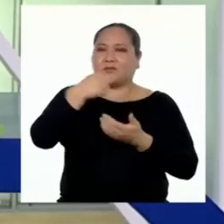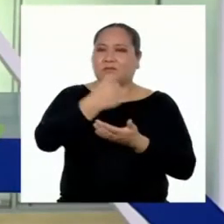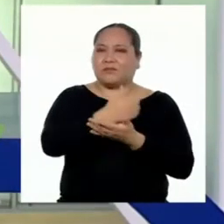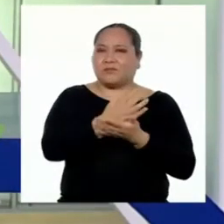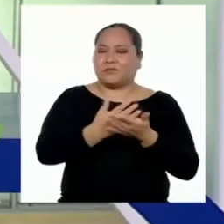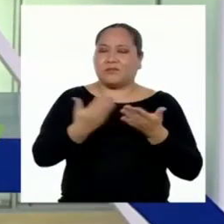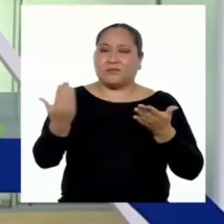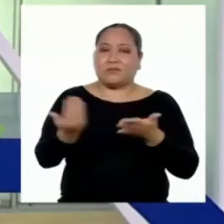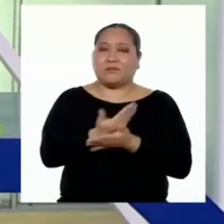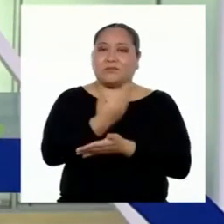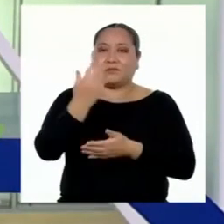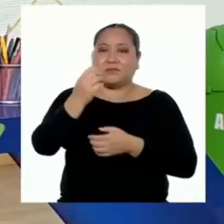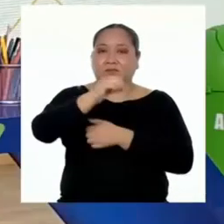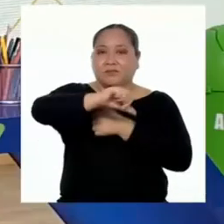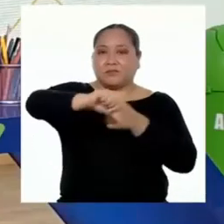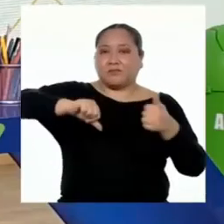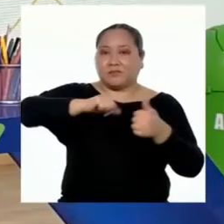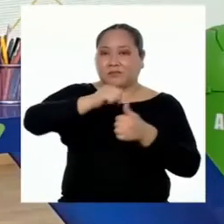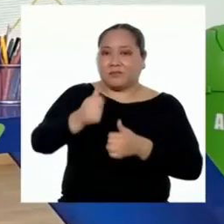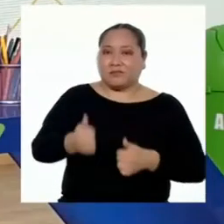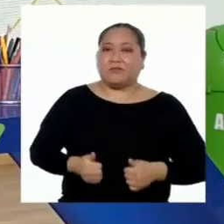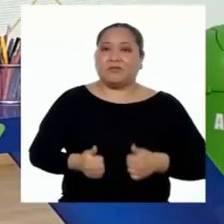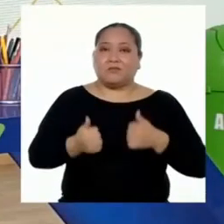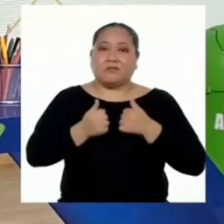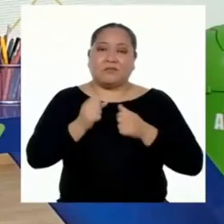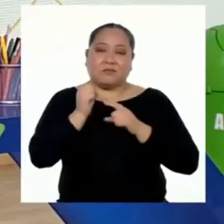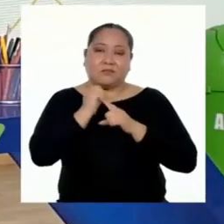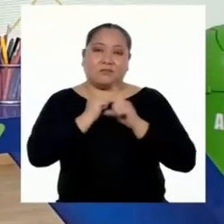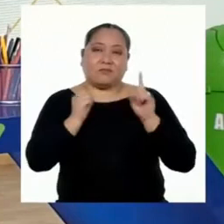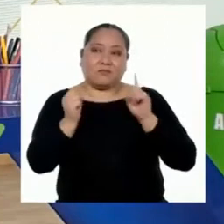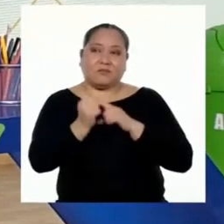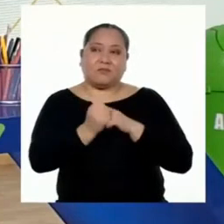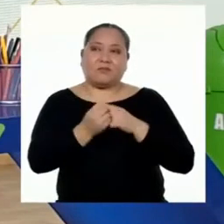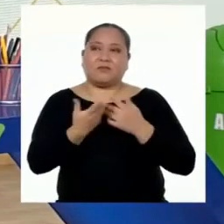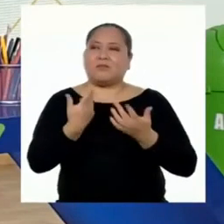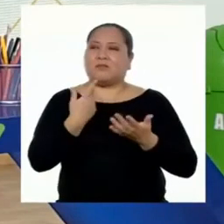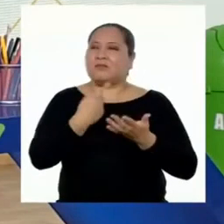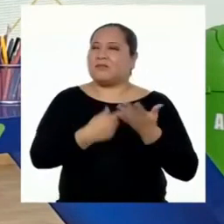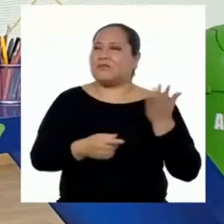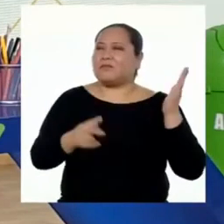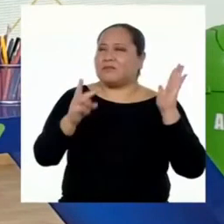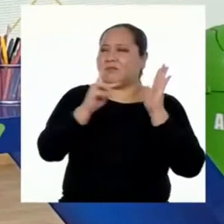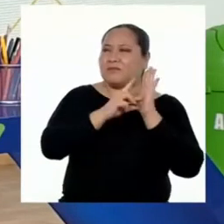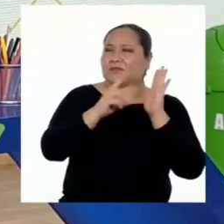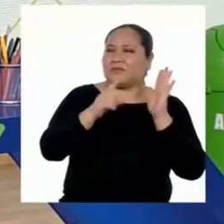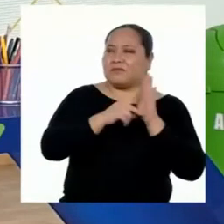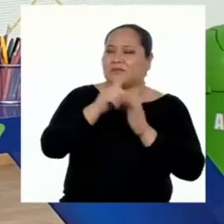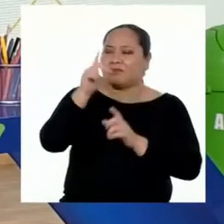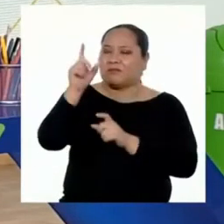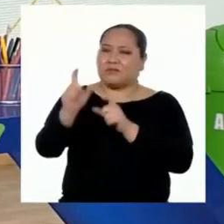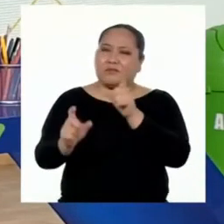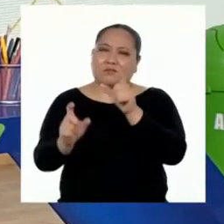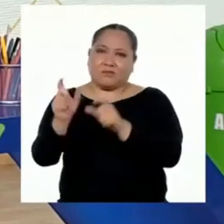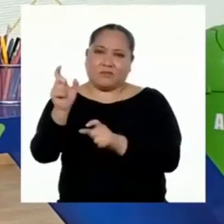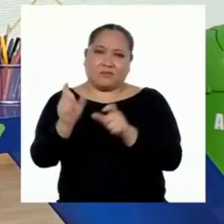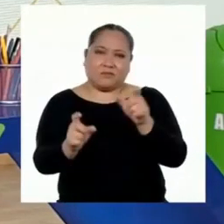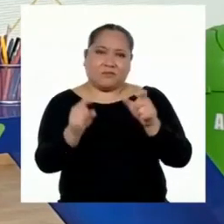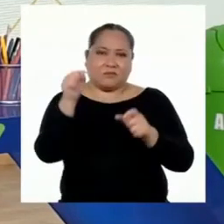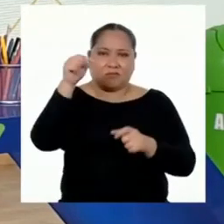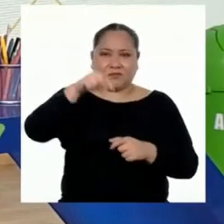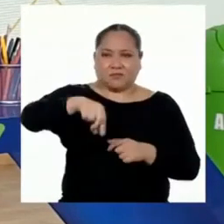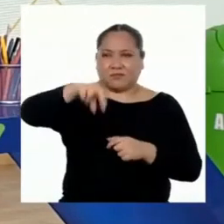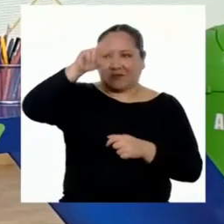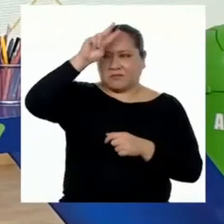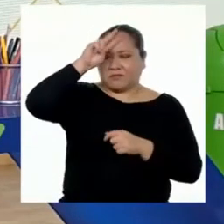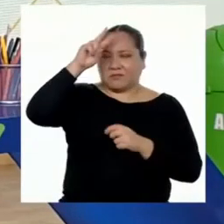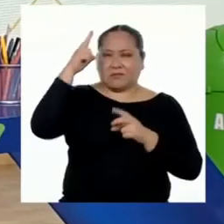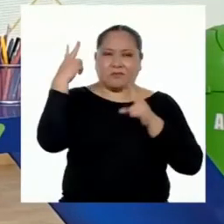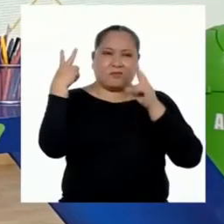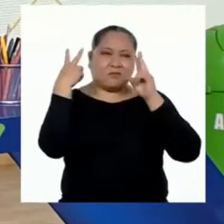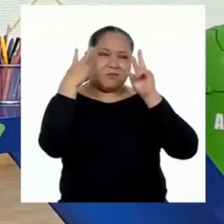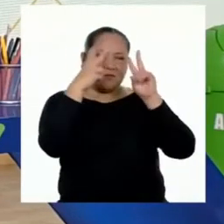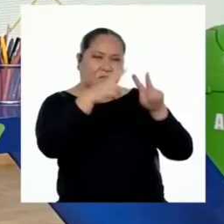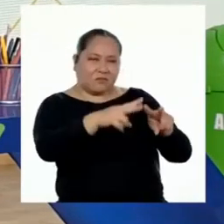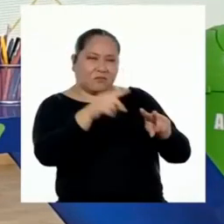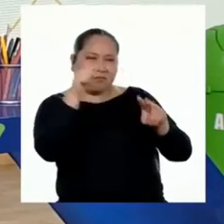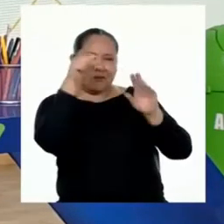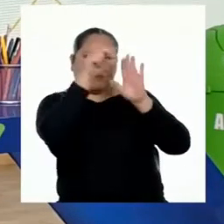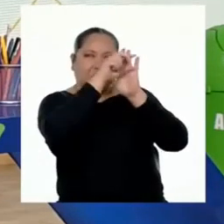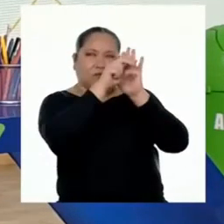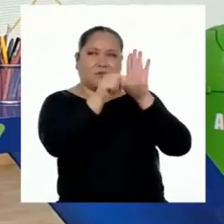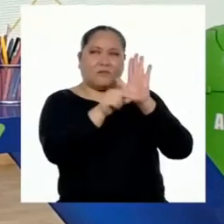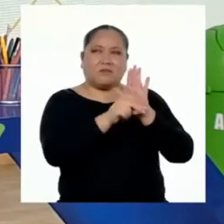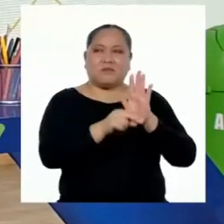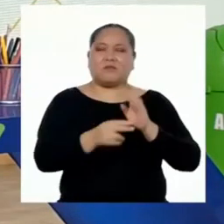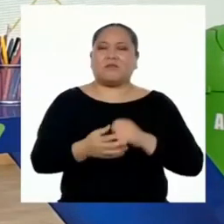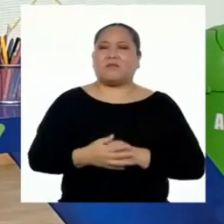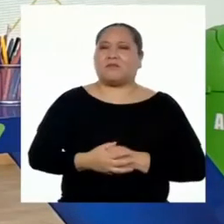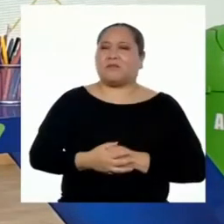convivencia social? ¿Qué implica, de parte de las ciudadanas y ciudadanos del Perú, la observancia de esta norma?